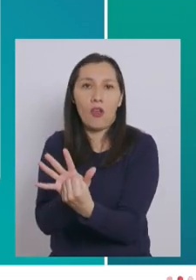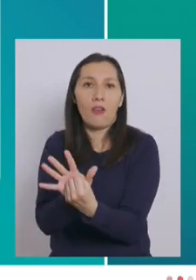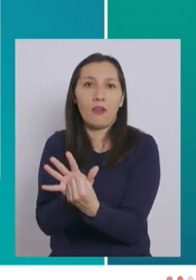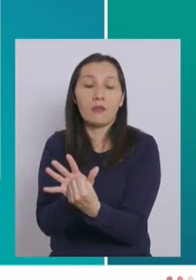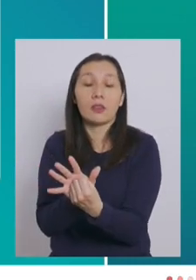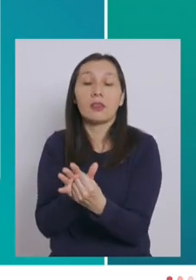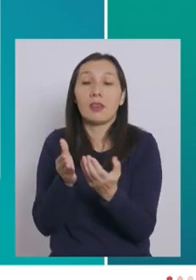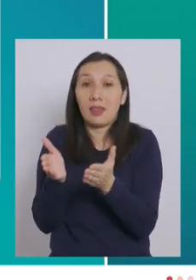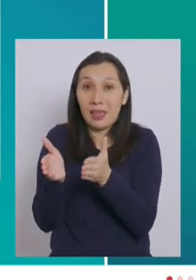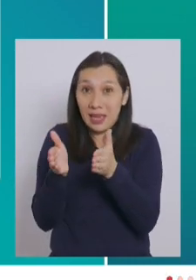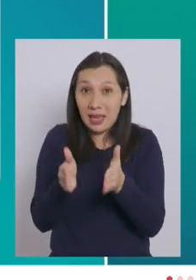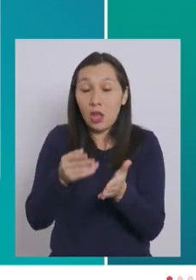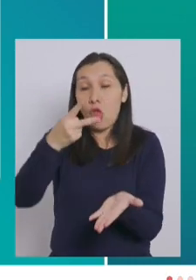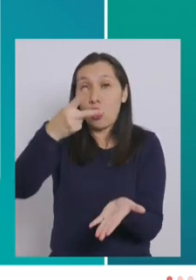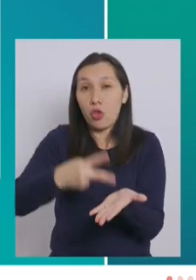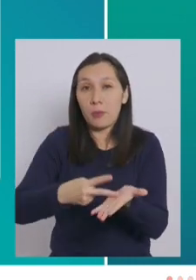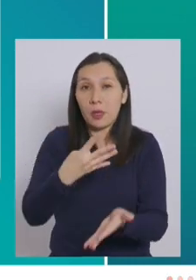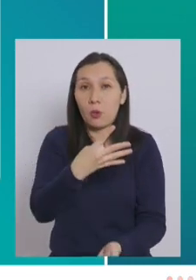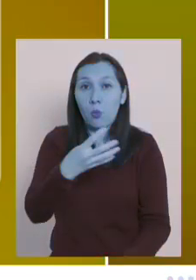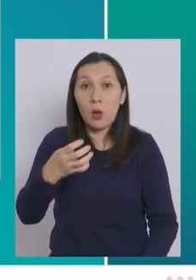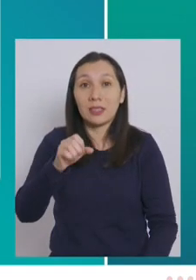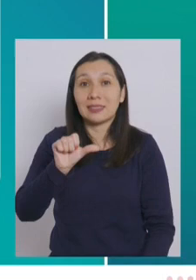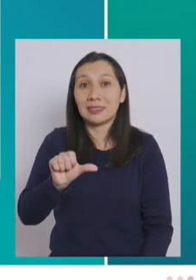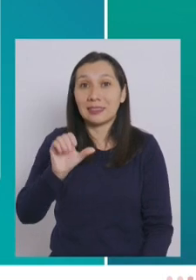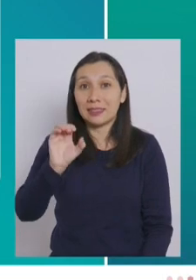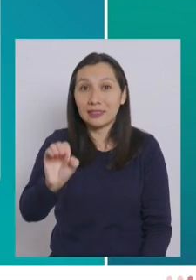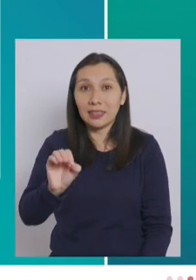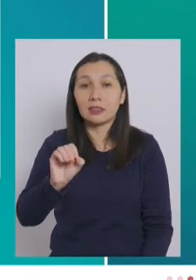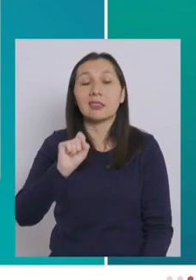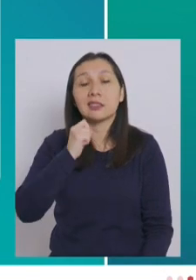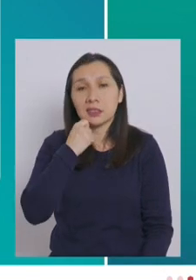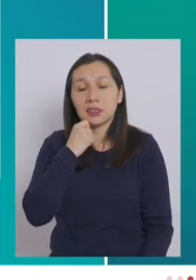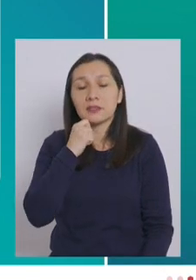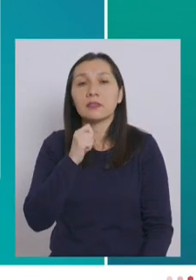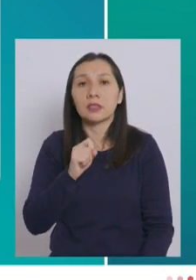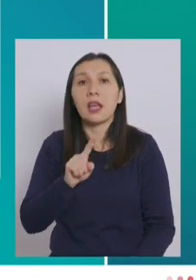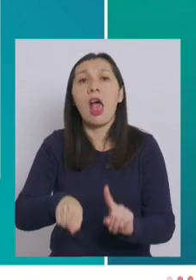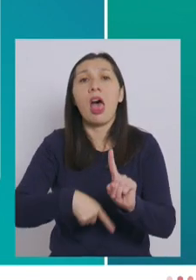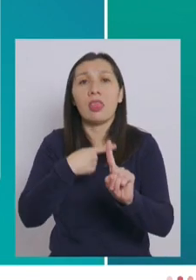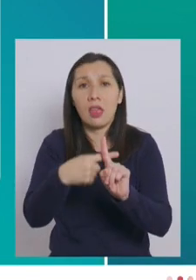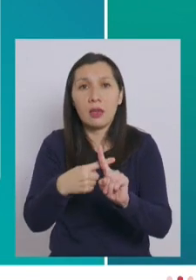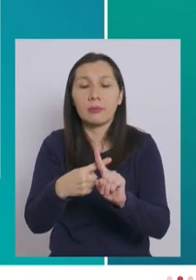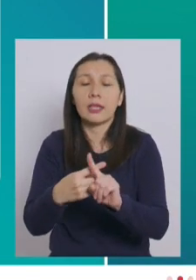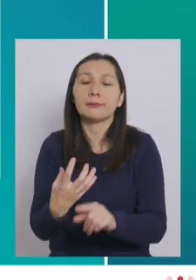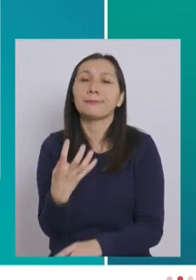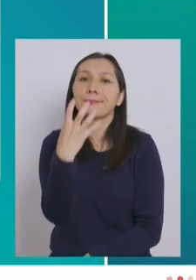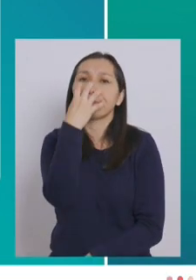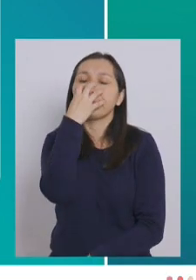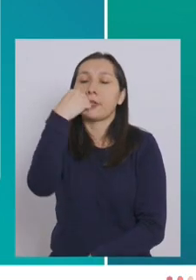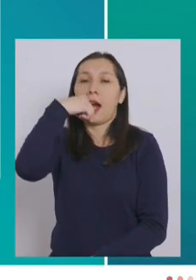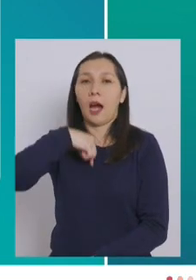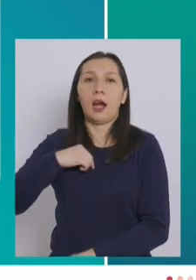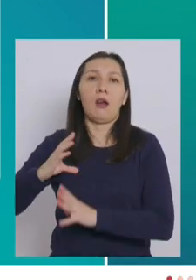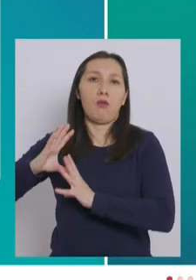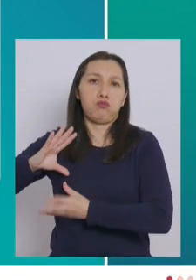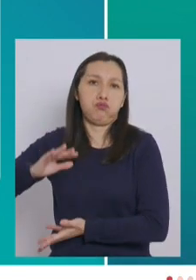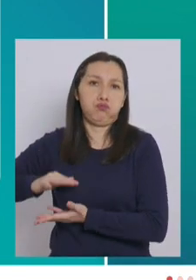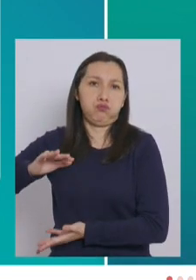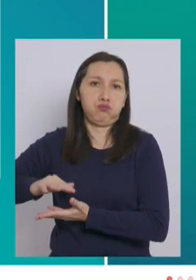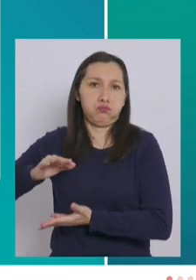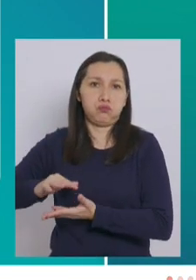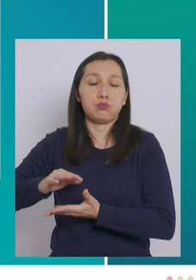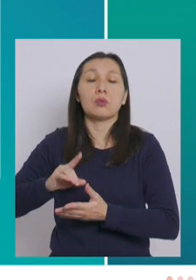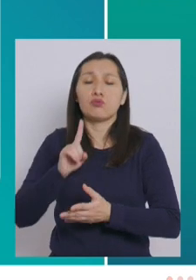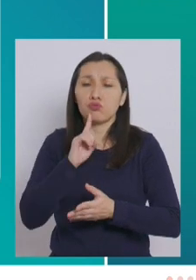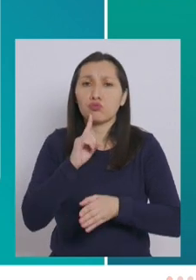de los cuales 2.460 se encuentran conectados a ventilación mecánica y tenemos